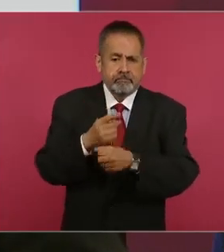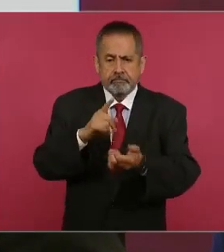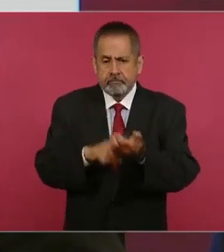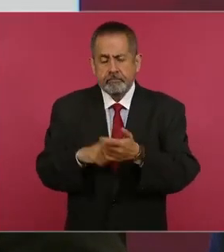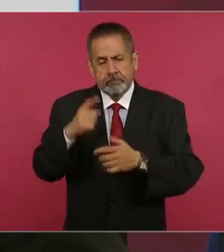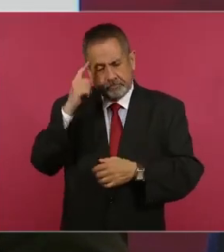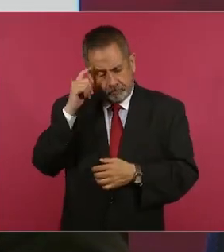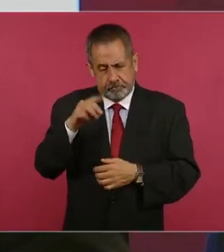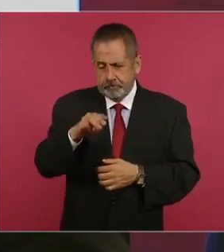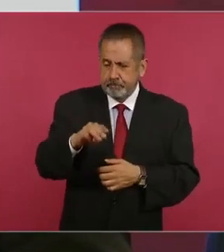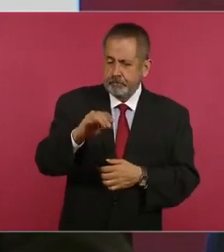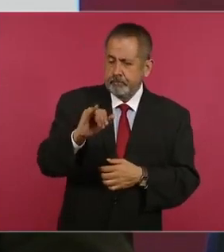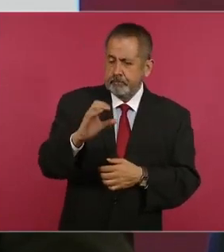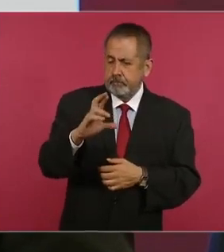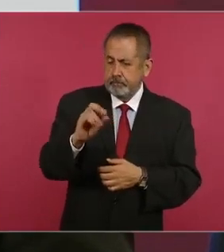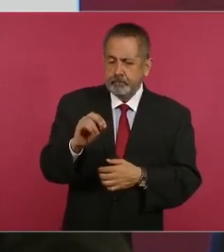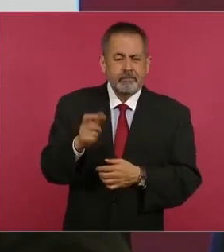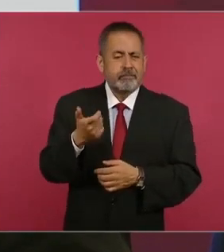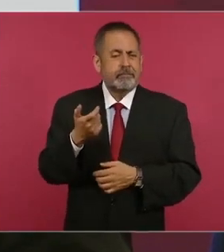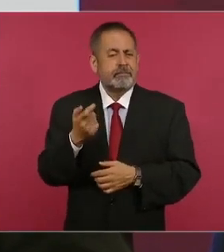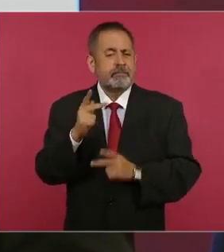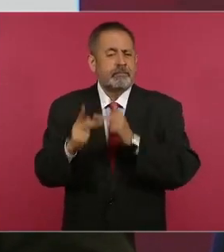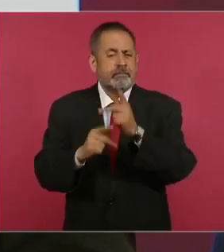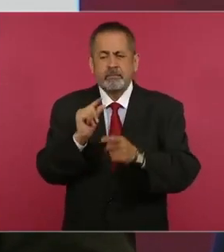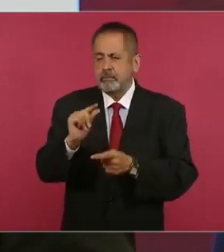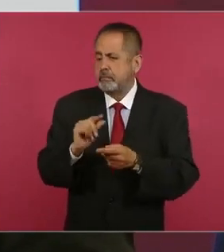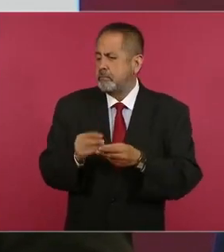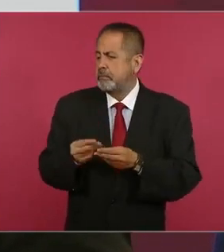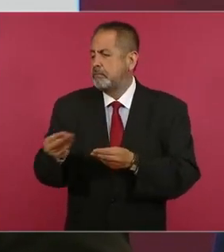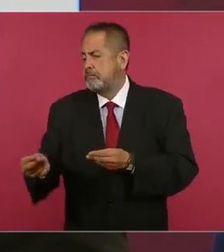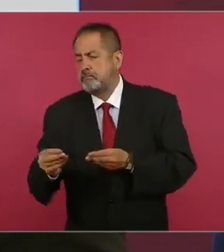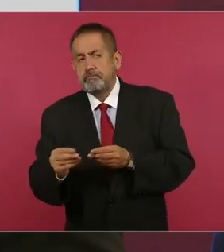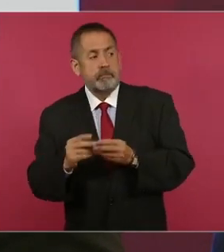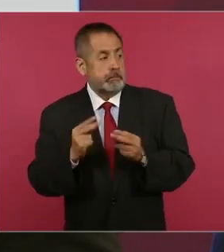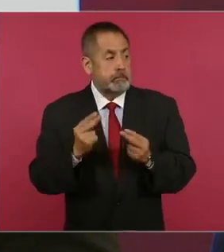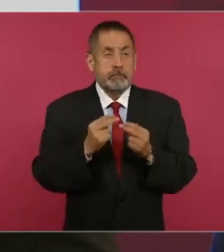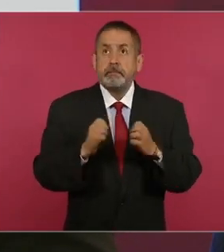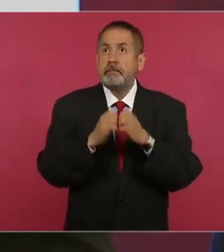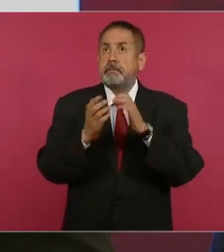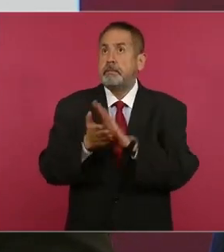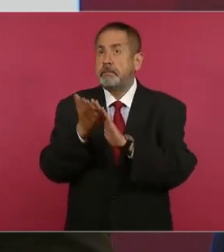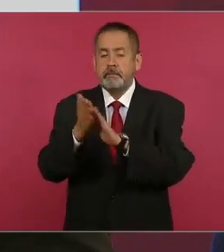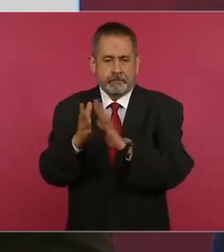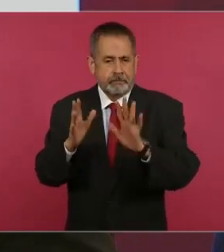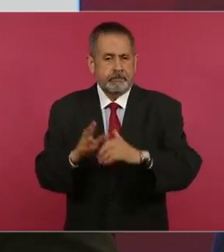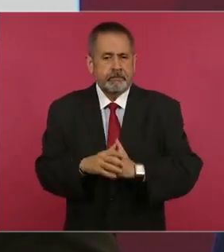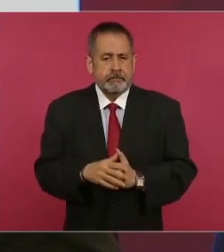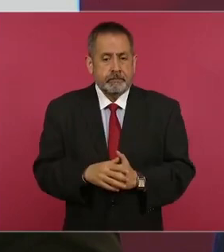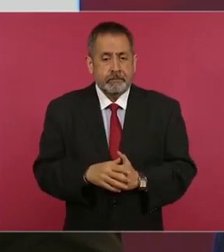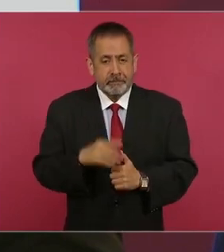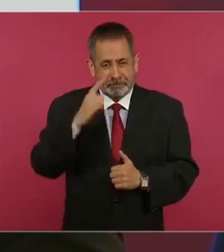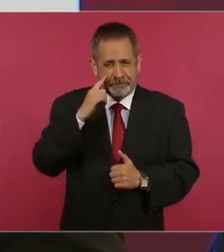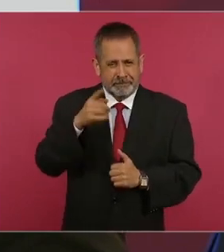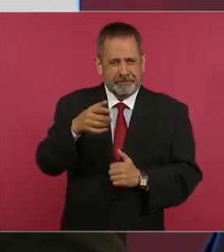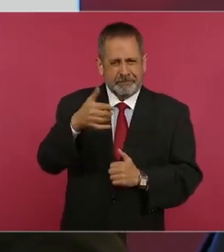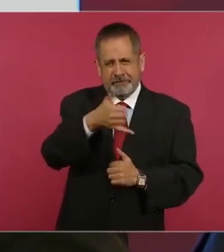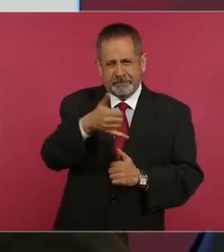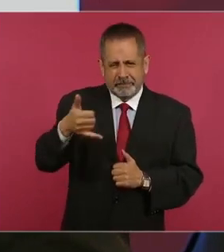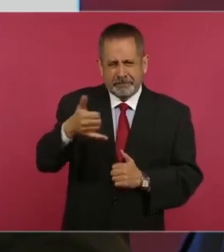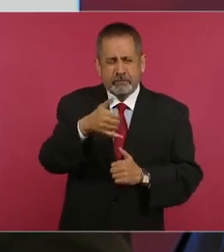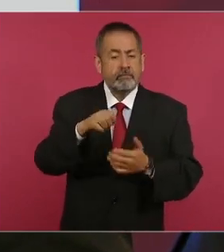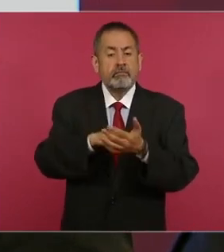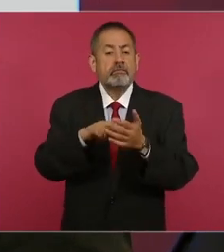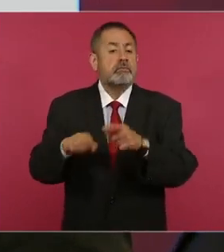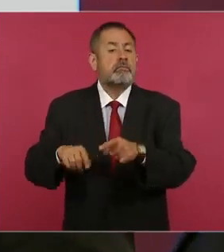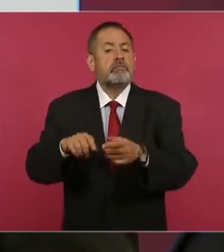microcréditos para hacer mejoras urgentes al hogar. Y finalmente, también hemos abierto el Infonavit a que instituciones como el caso de la